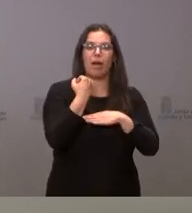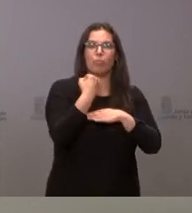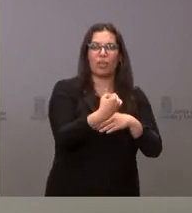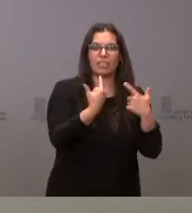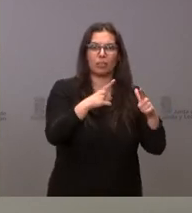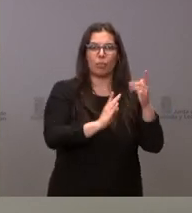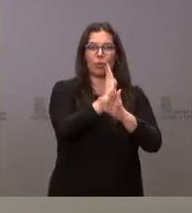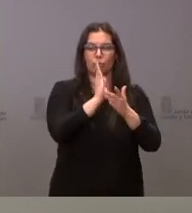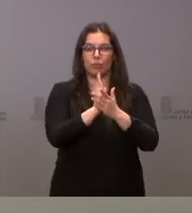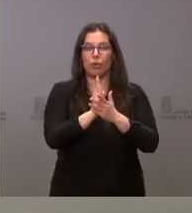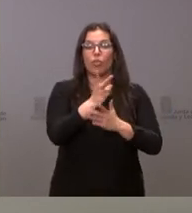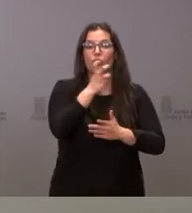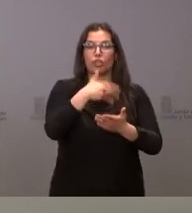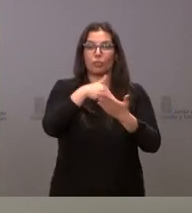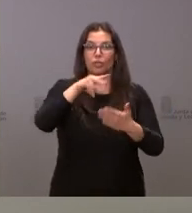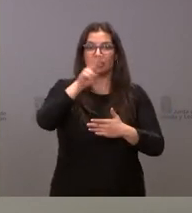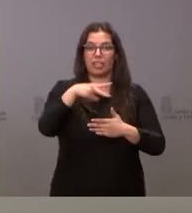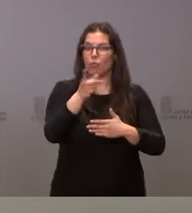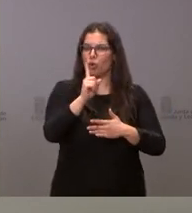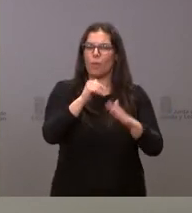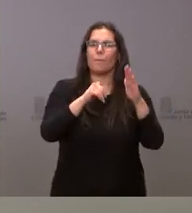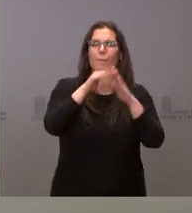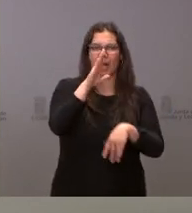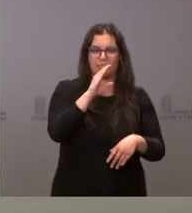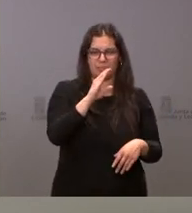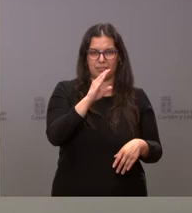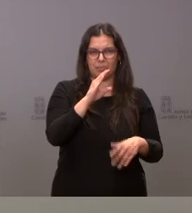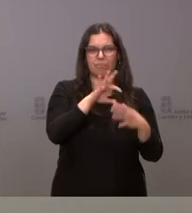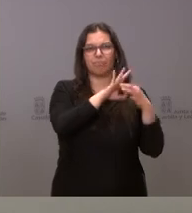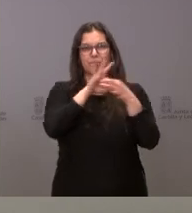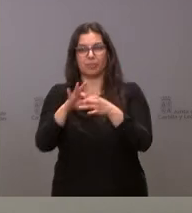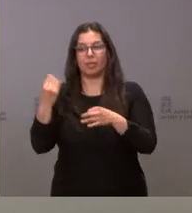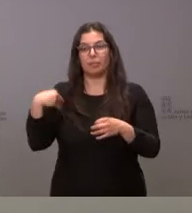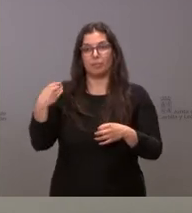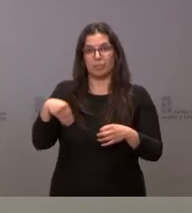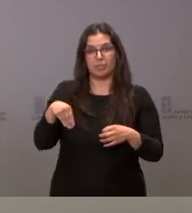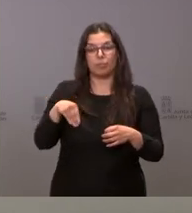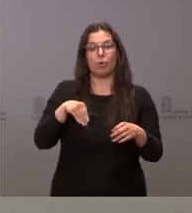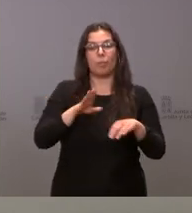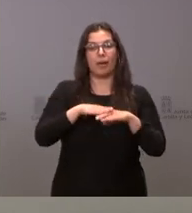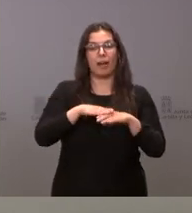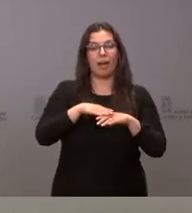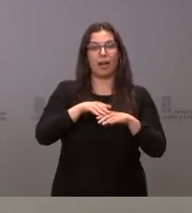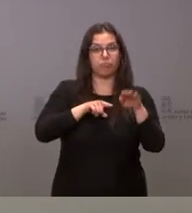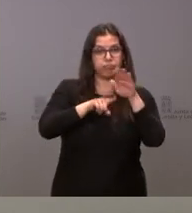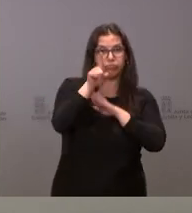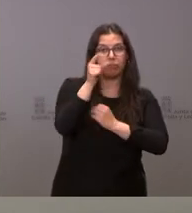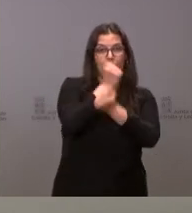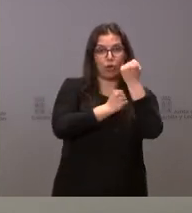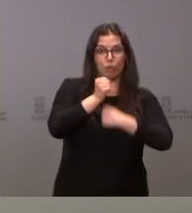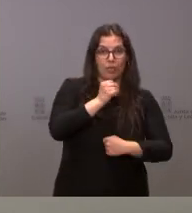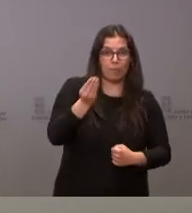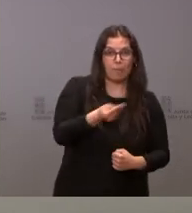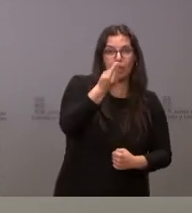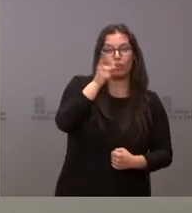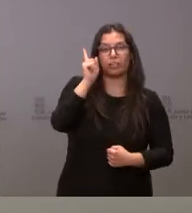por un importe superior a los 200 millones de euros vinculados tanto a la recuperación económica como a medidas relacionadas con el